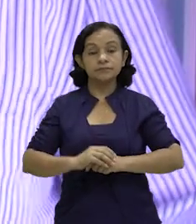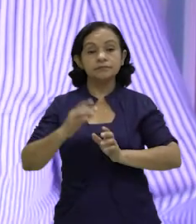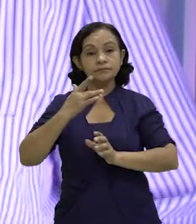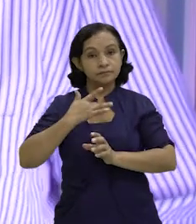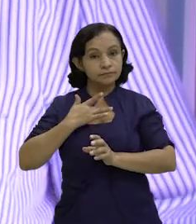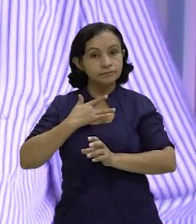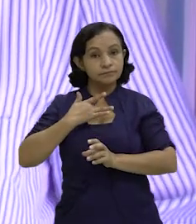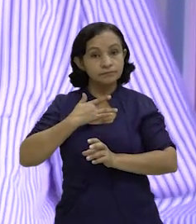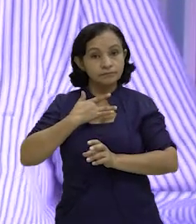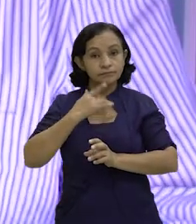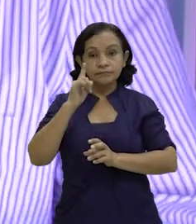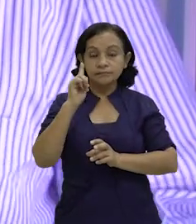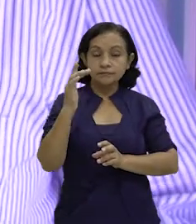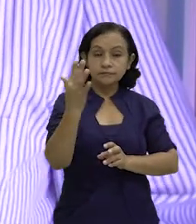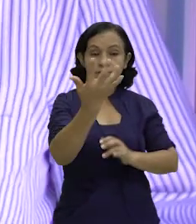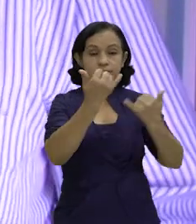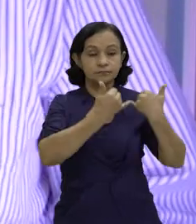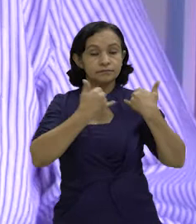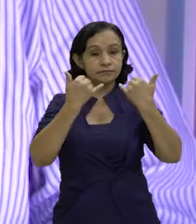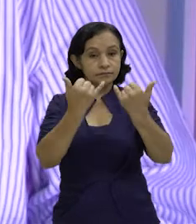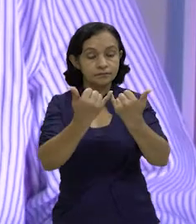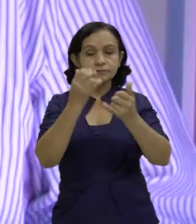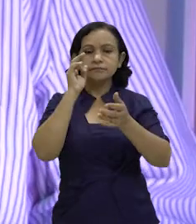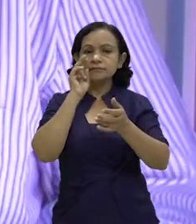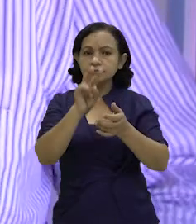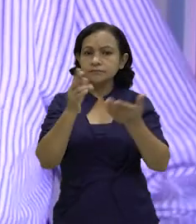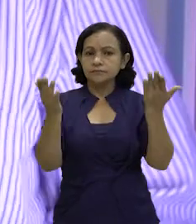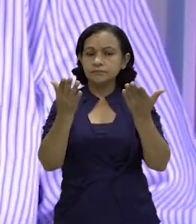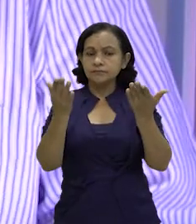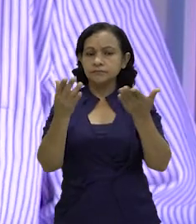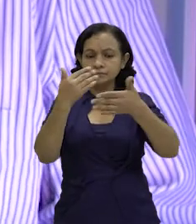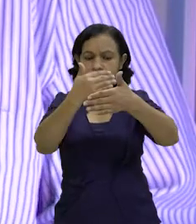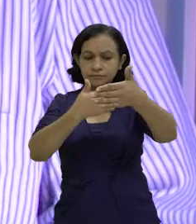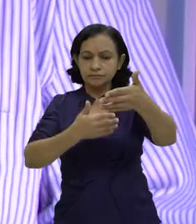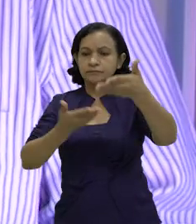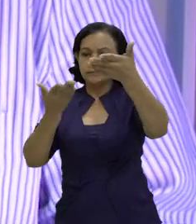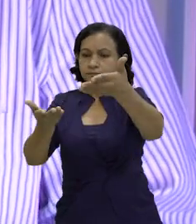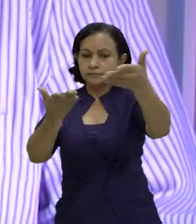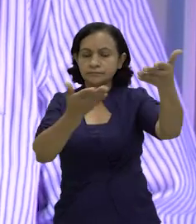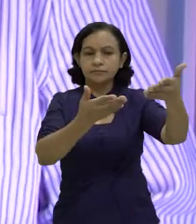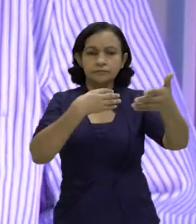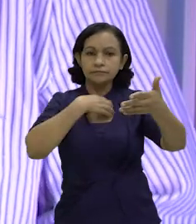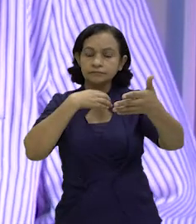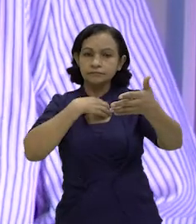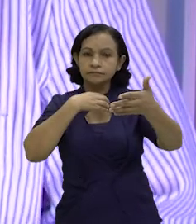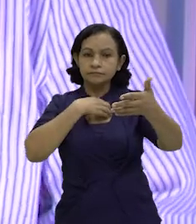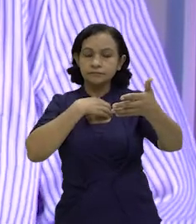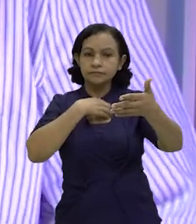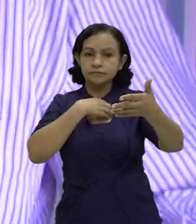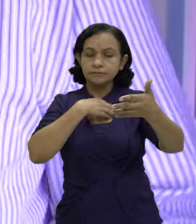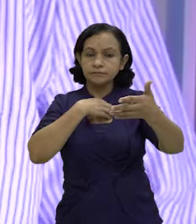necesitamos que todas las instituciones vean los cuestionarios que estamos dando para que pongan sus